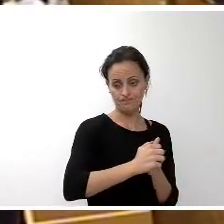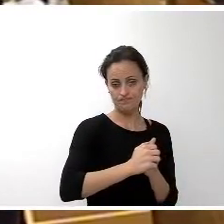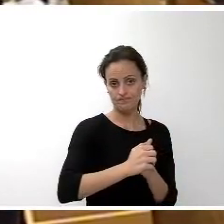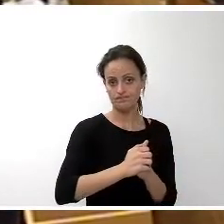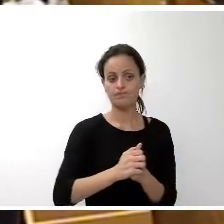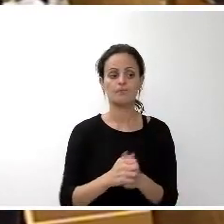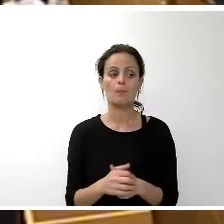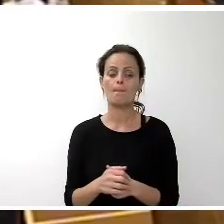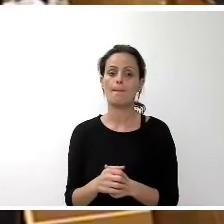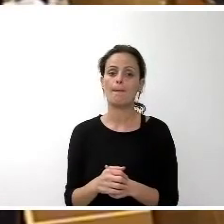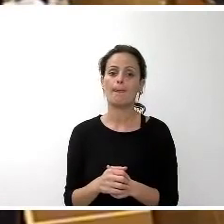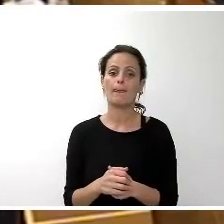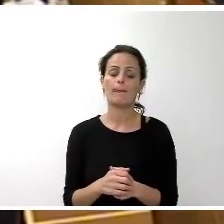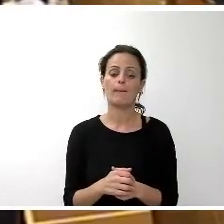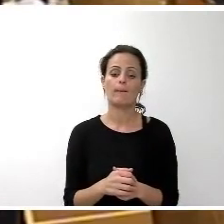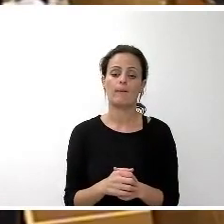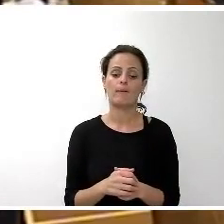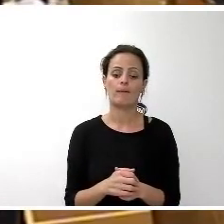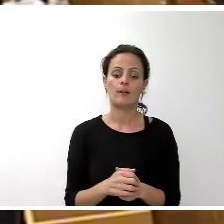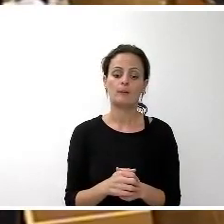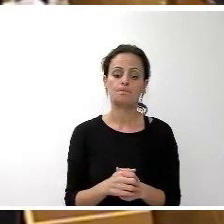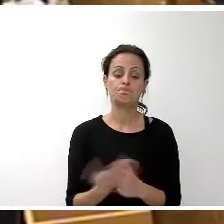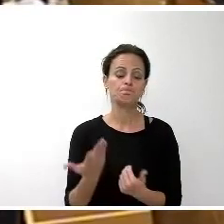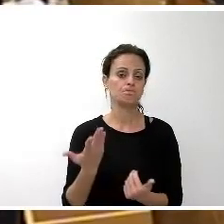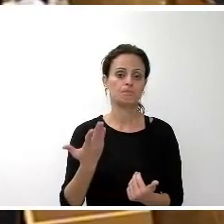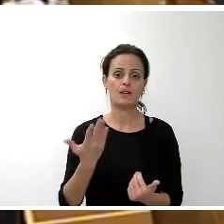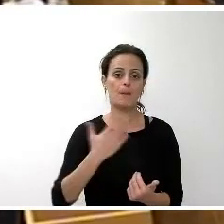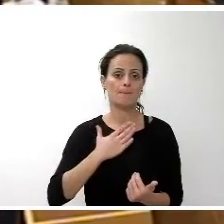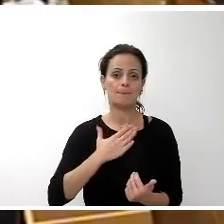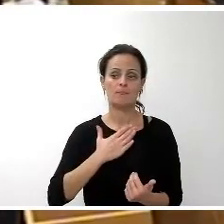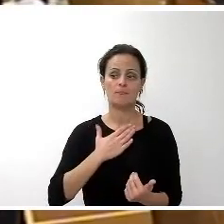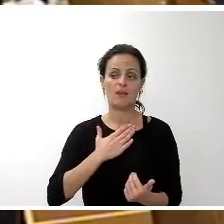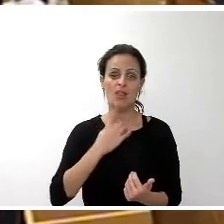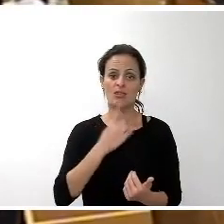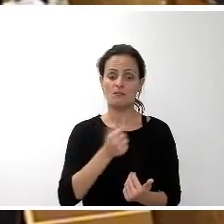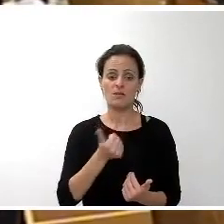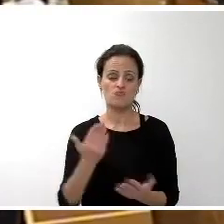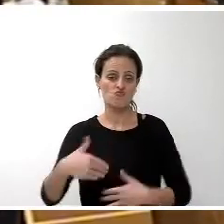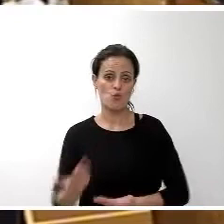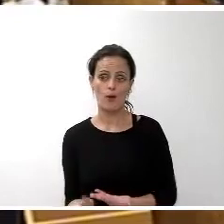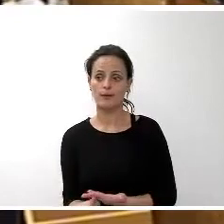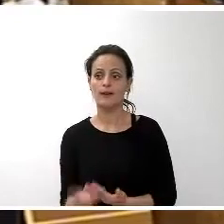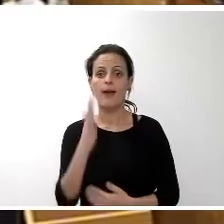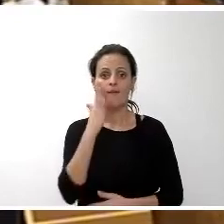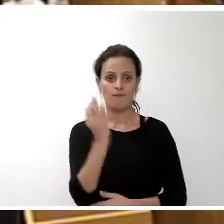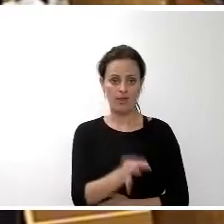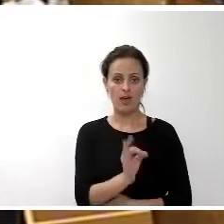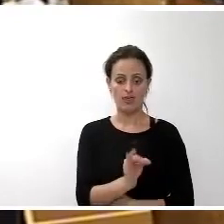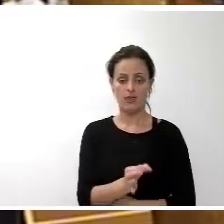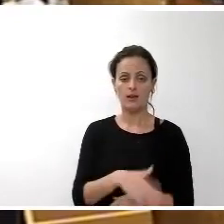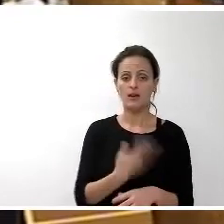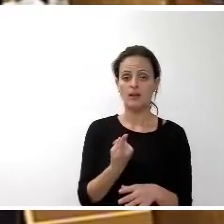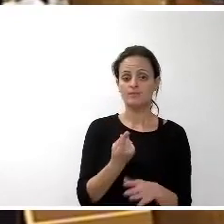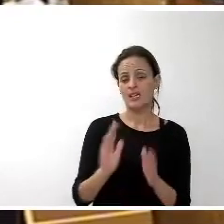gobierna el cabildo en este momento a mí no me queda nada más que decir pero si es verdad que con los tiempos que